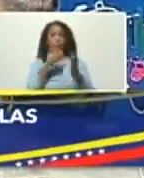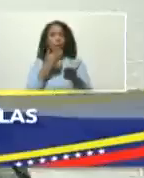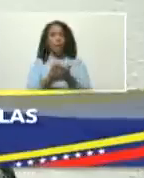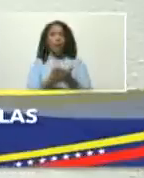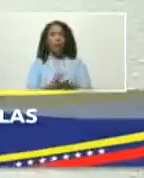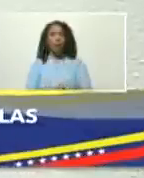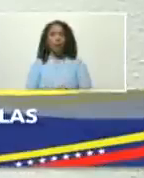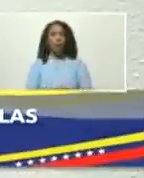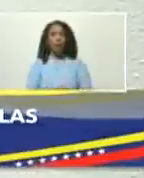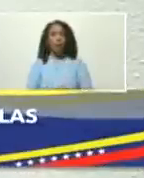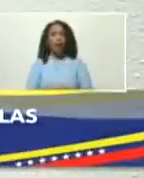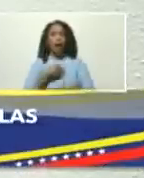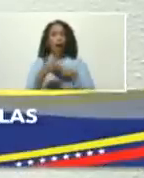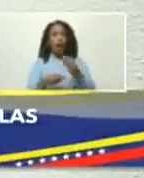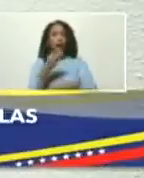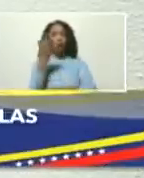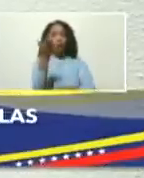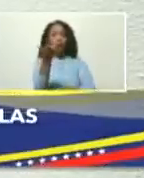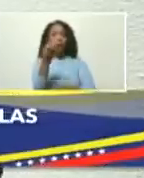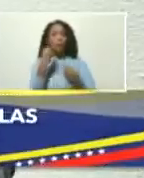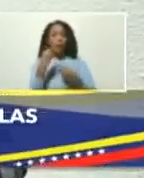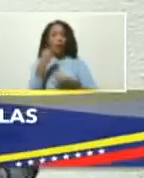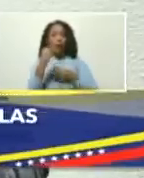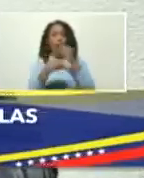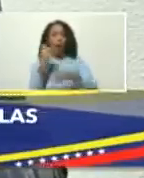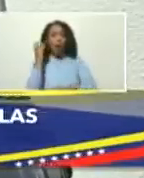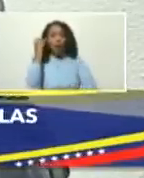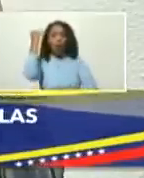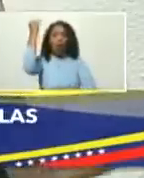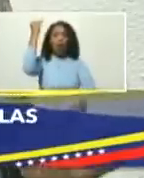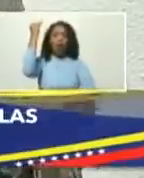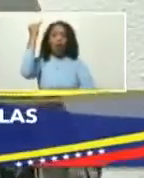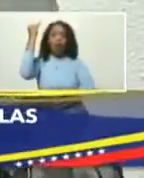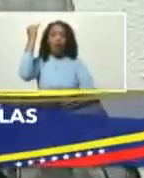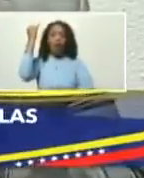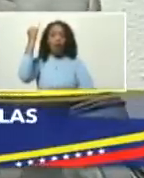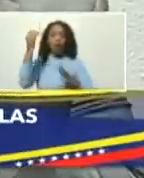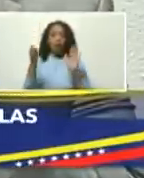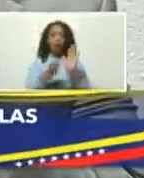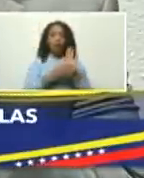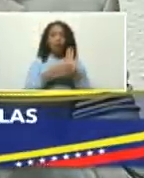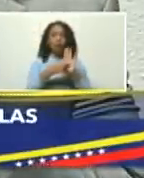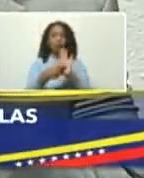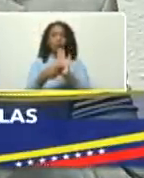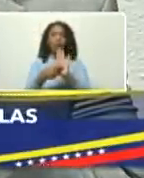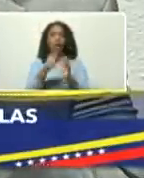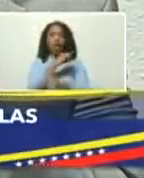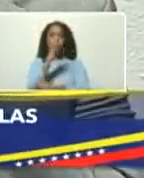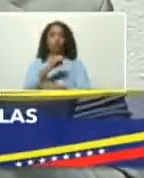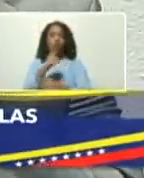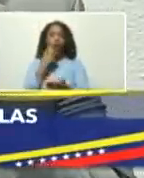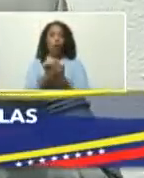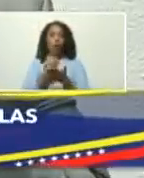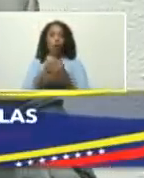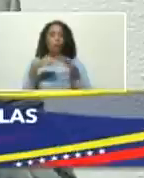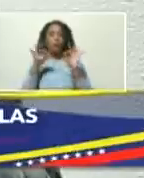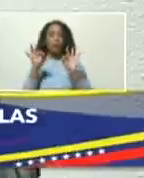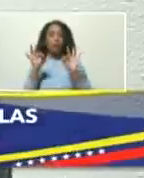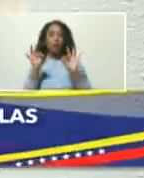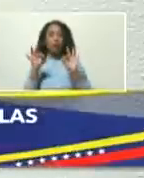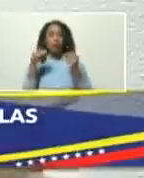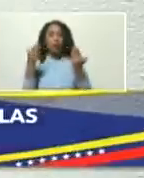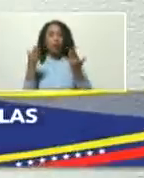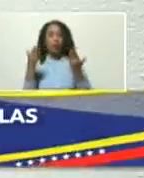le faculta a usted presidente para que cree en el decreto la zona económica especial a la medida